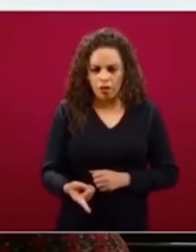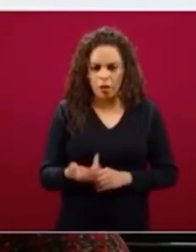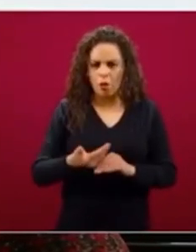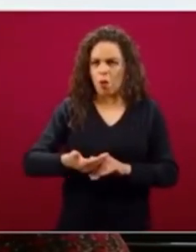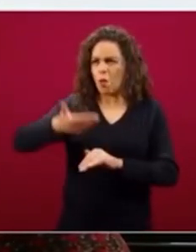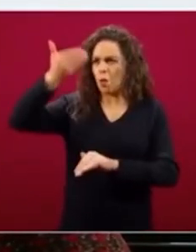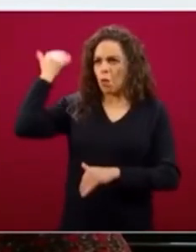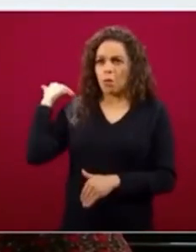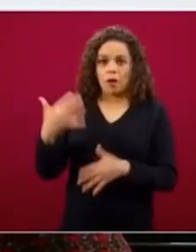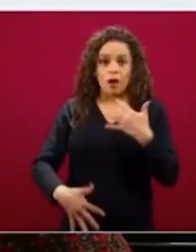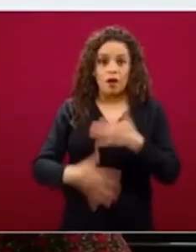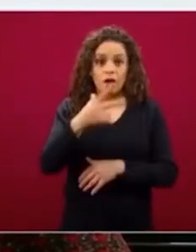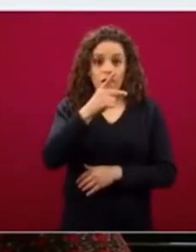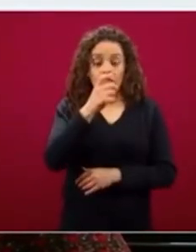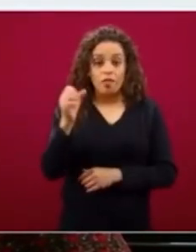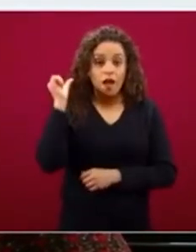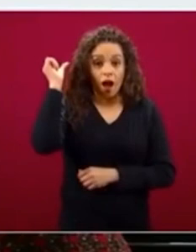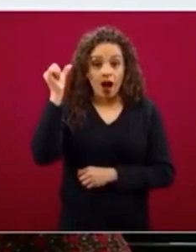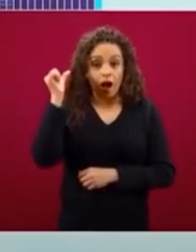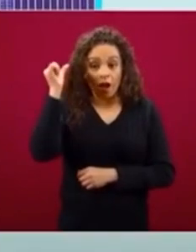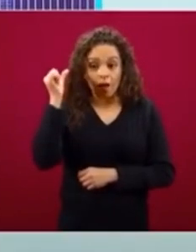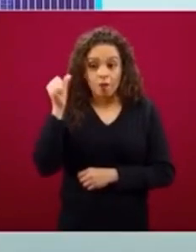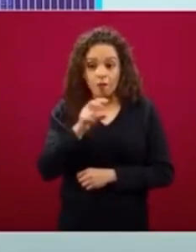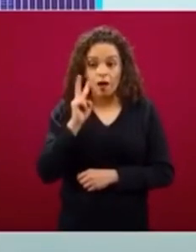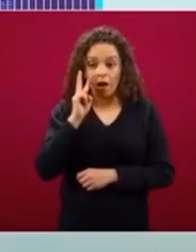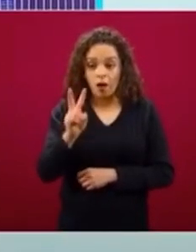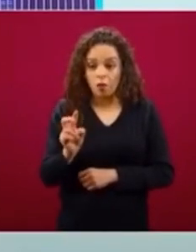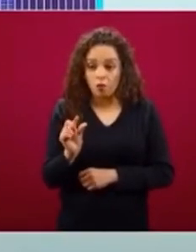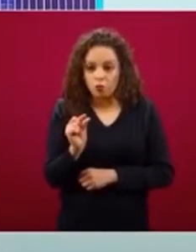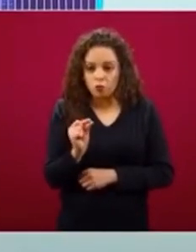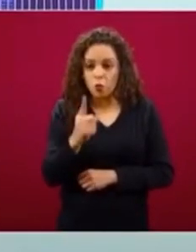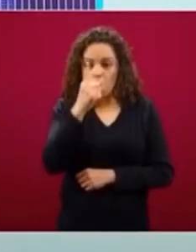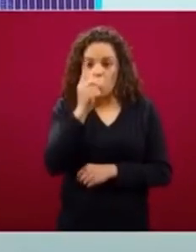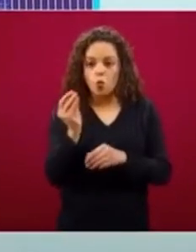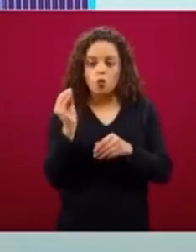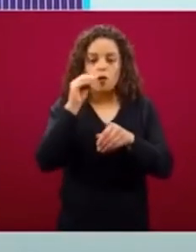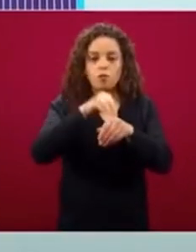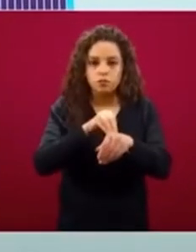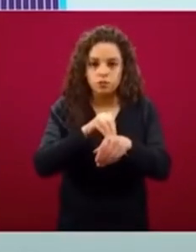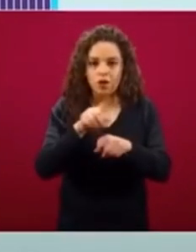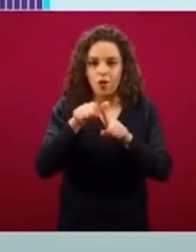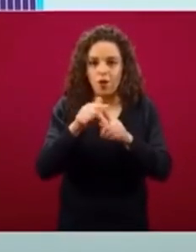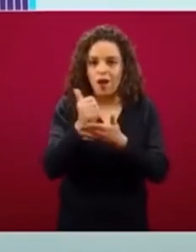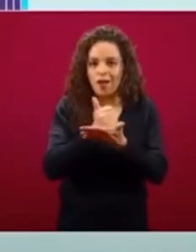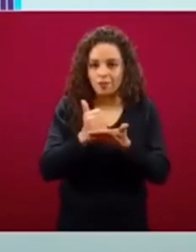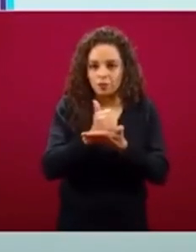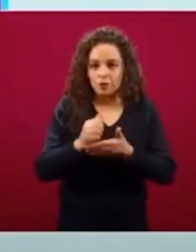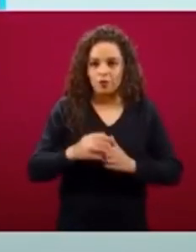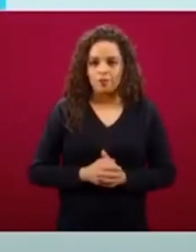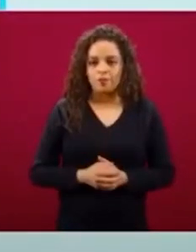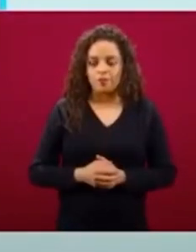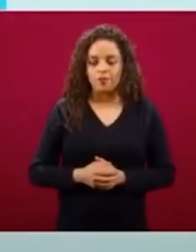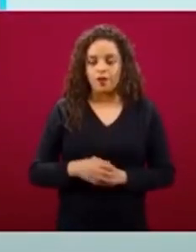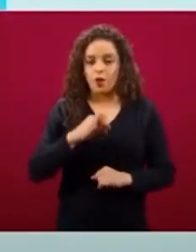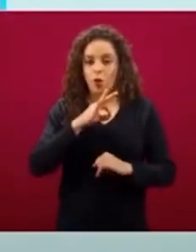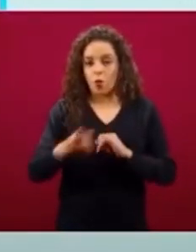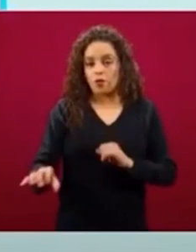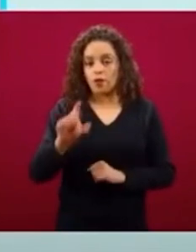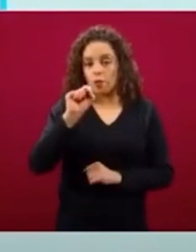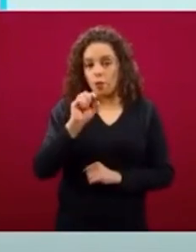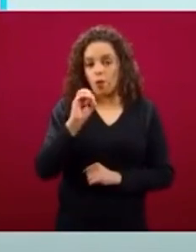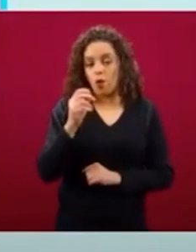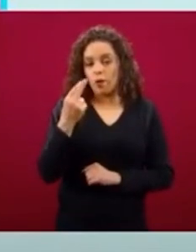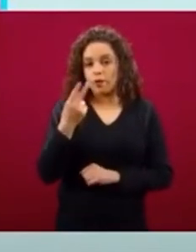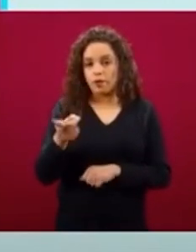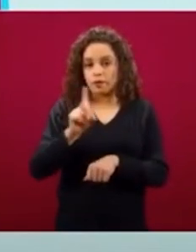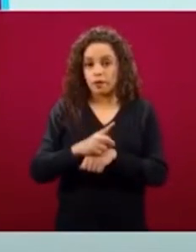del 15 de abril, apenas la pueden ver ustedes, está muy pequeñita, es una nada más. Y en los últimos 20 o 25 días tenemos